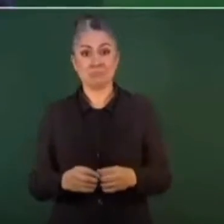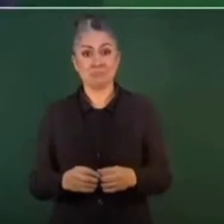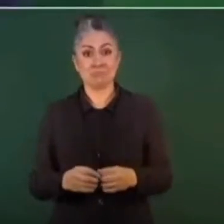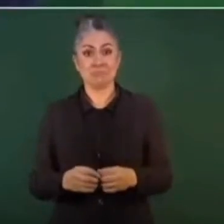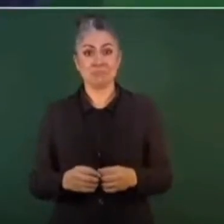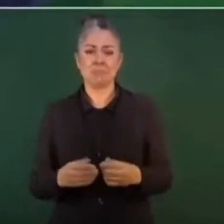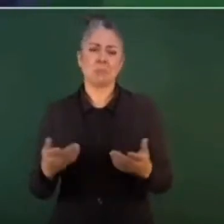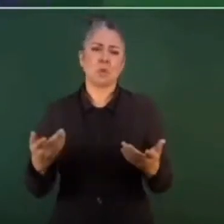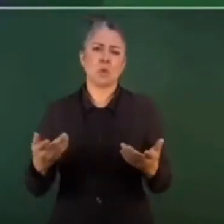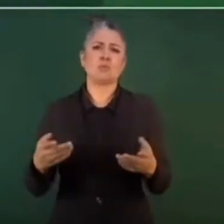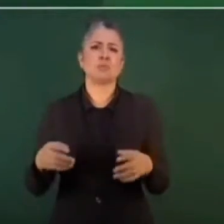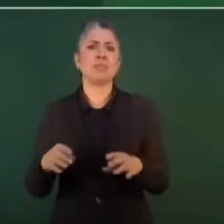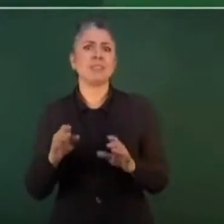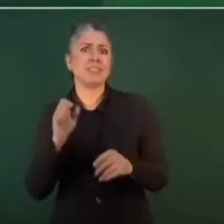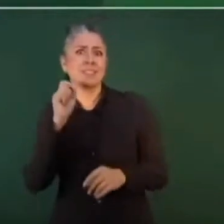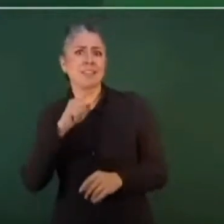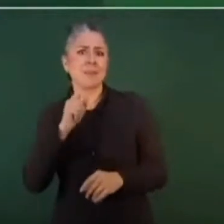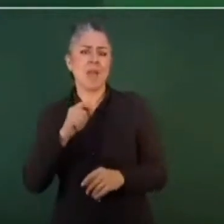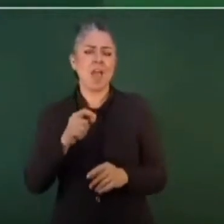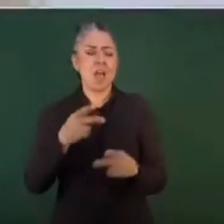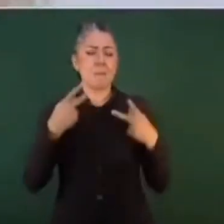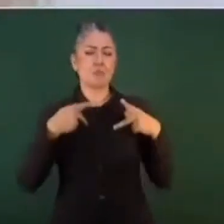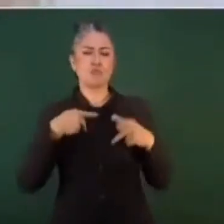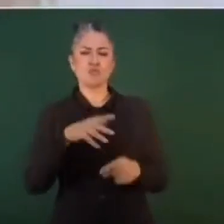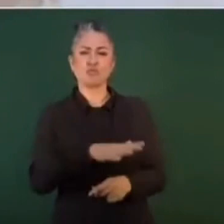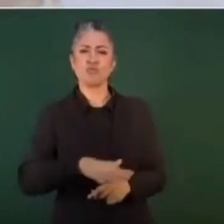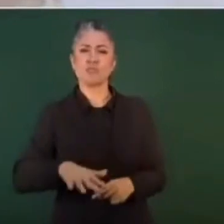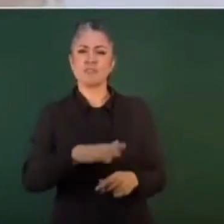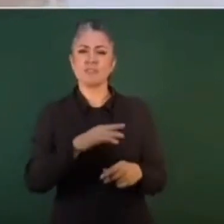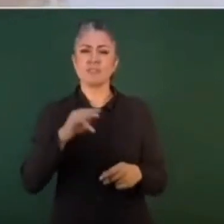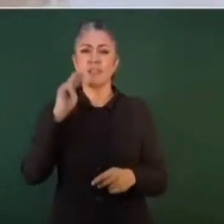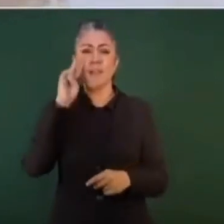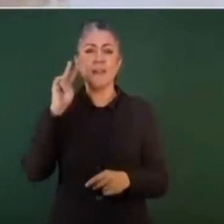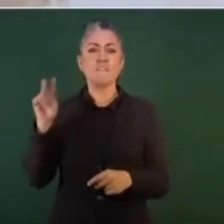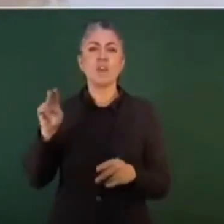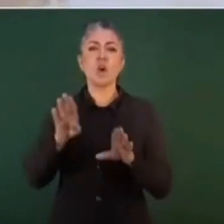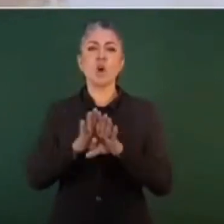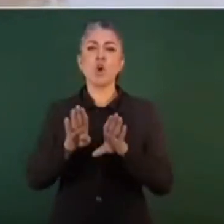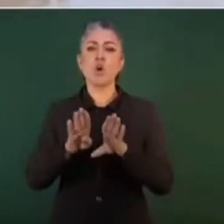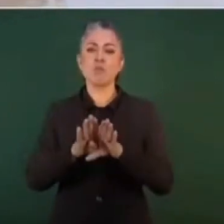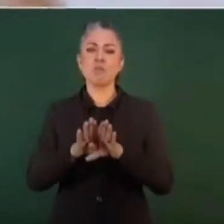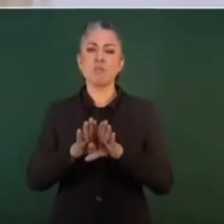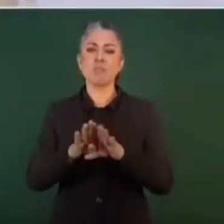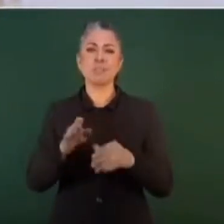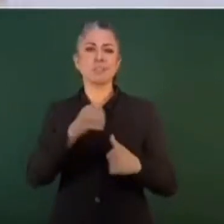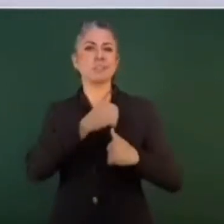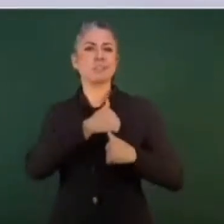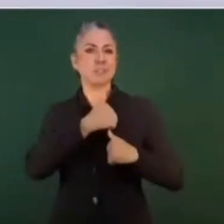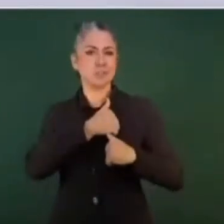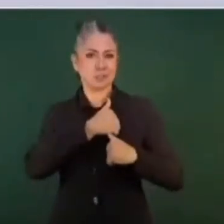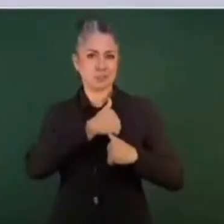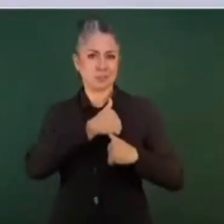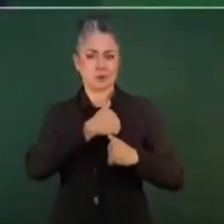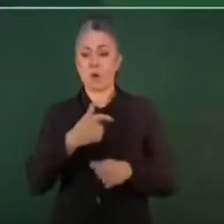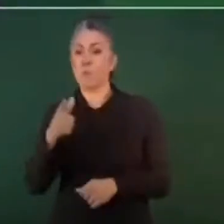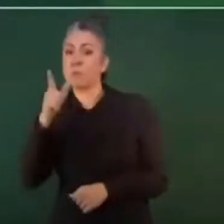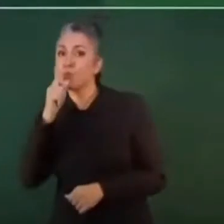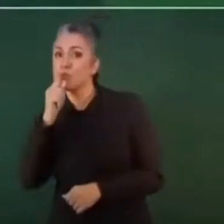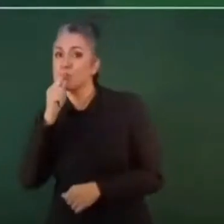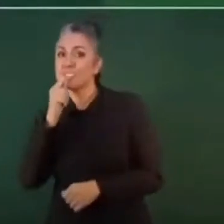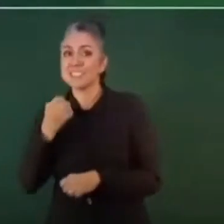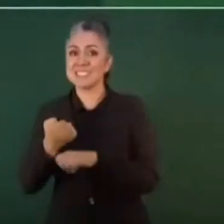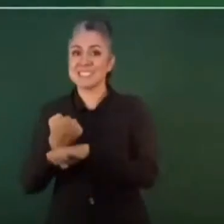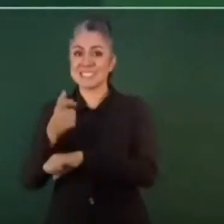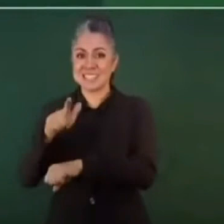cómo ve la gente al ejército con relación a la policía estatal o a las